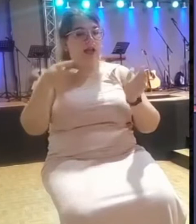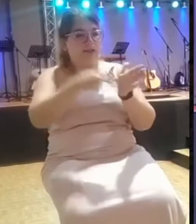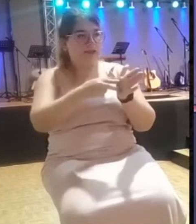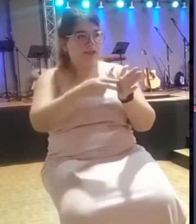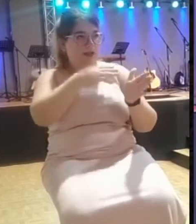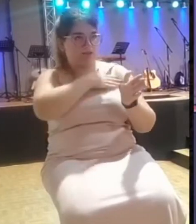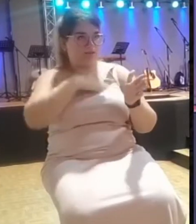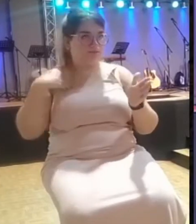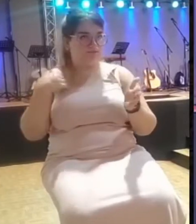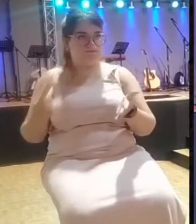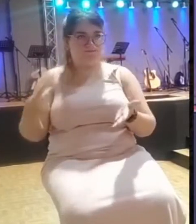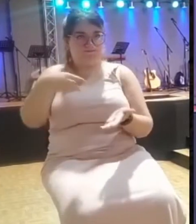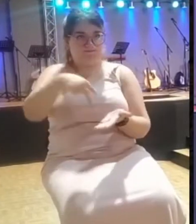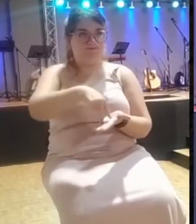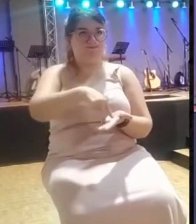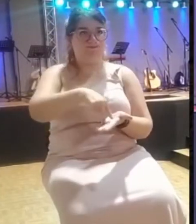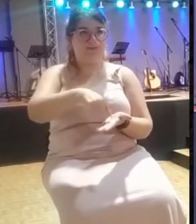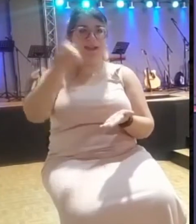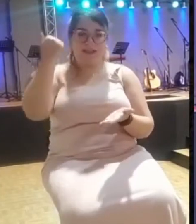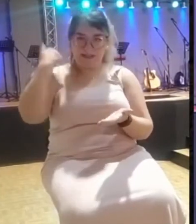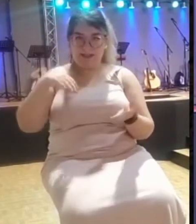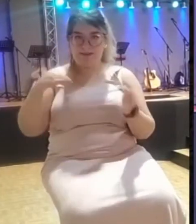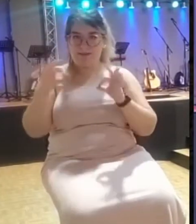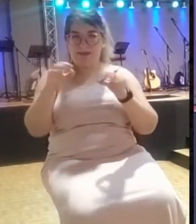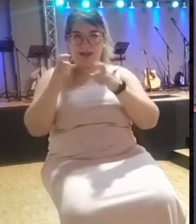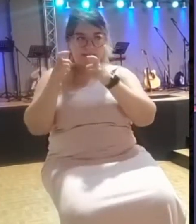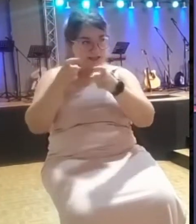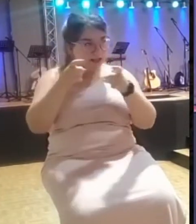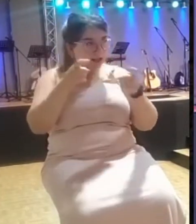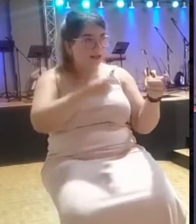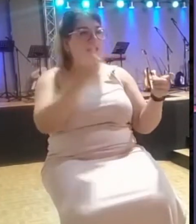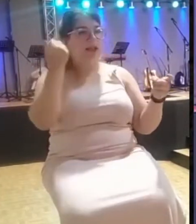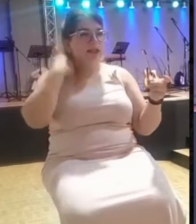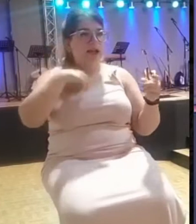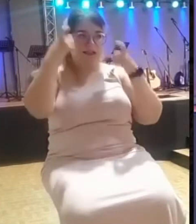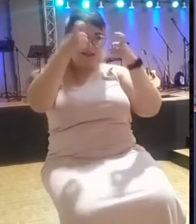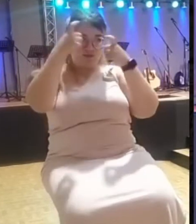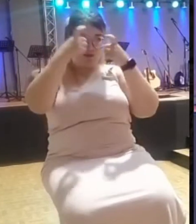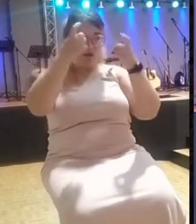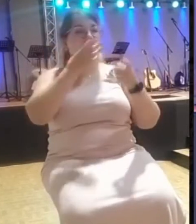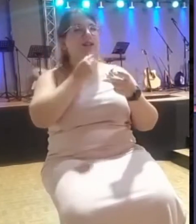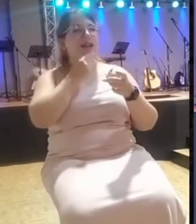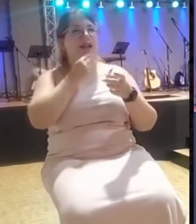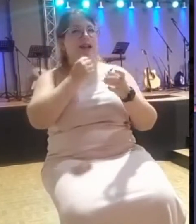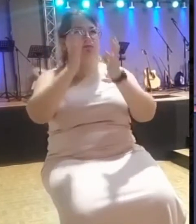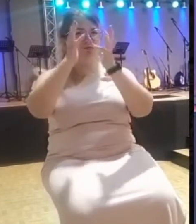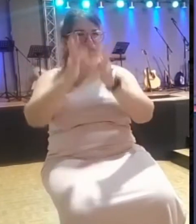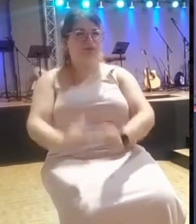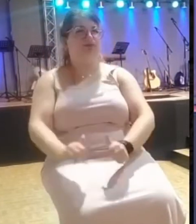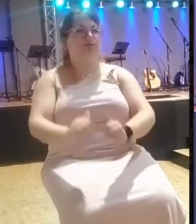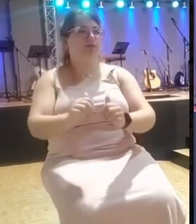Que era, ya había tenido guerras, habían tratado de destruir a Israel por todos los medios,